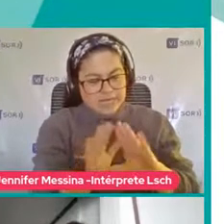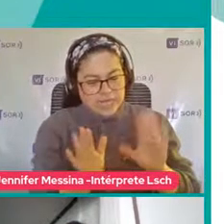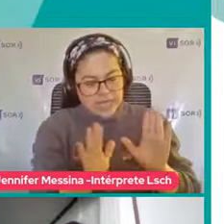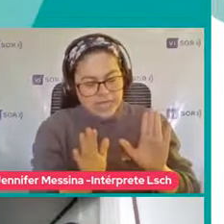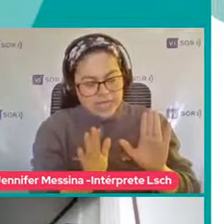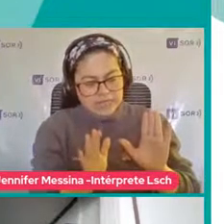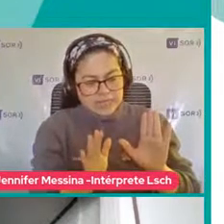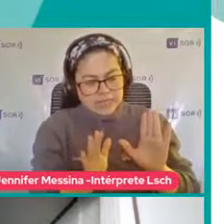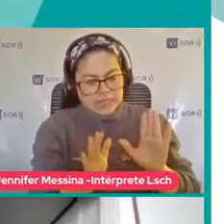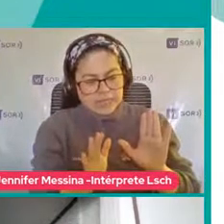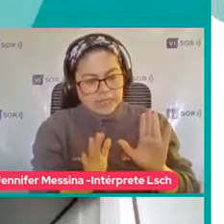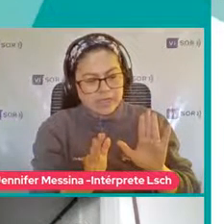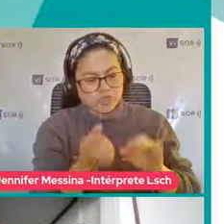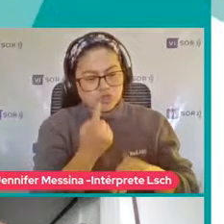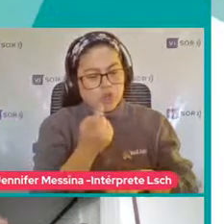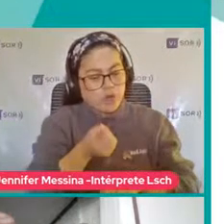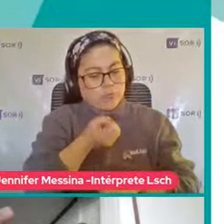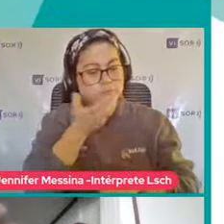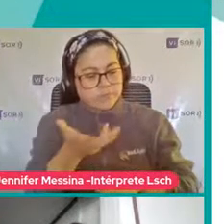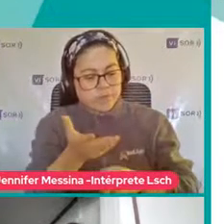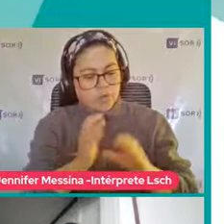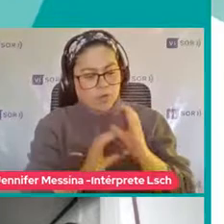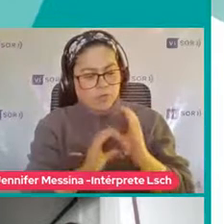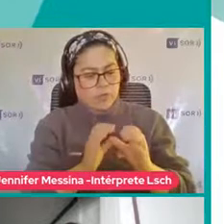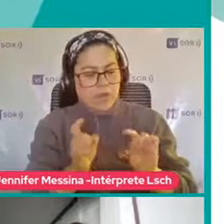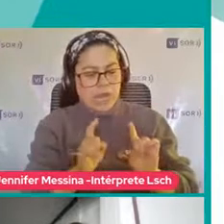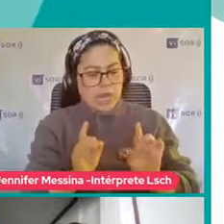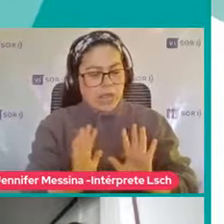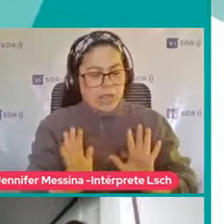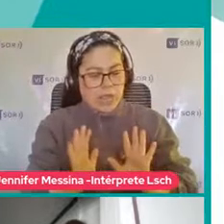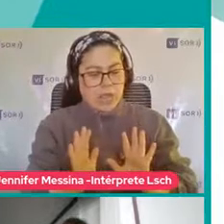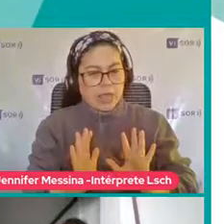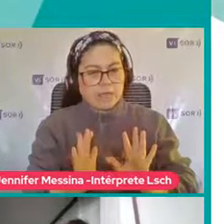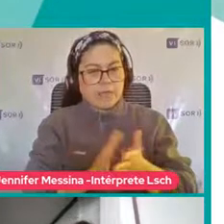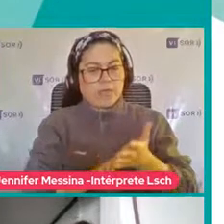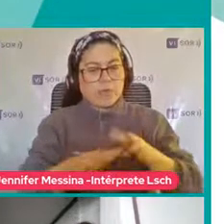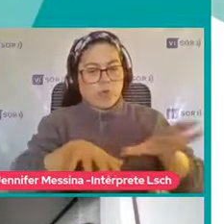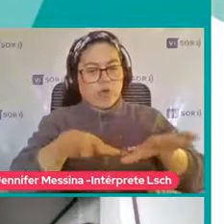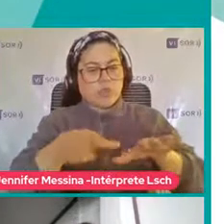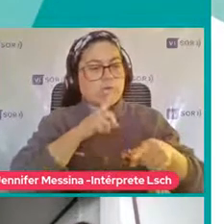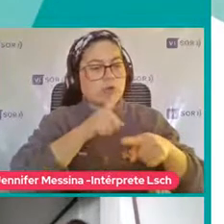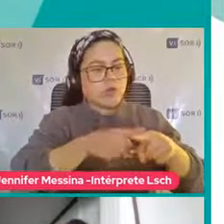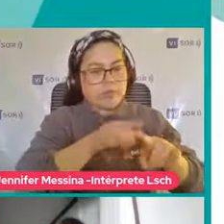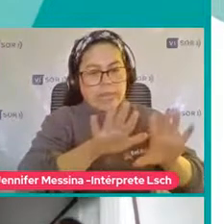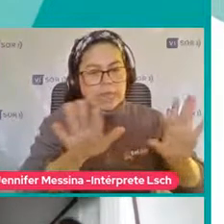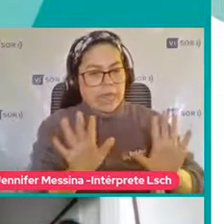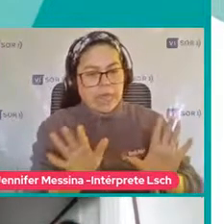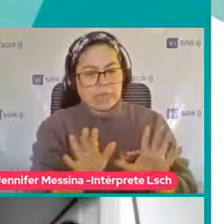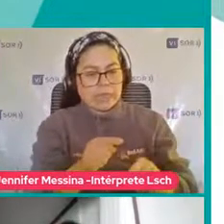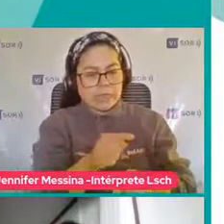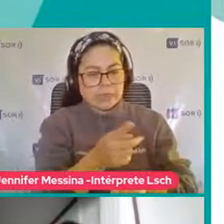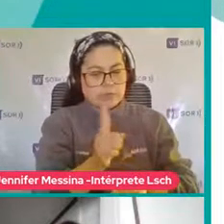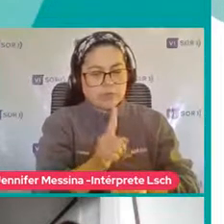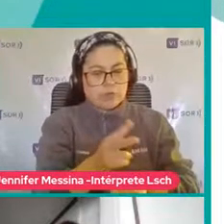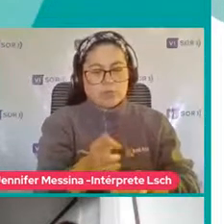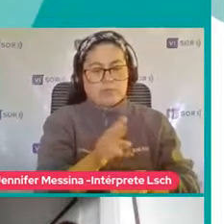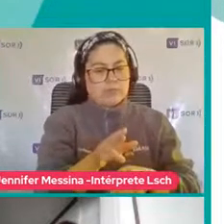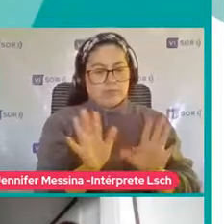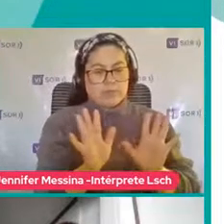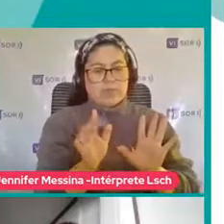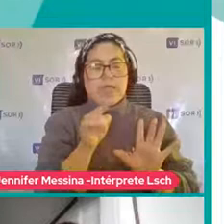una frase Espontánea De comunicarse No le comienza A dar nombre A algunos elementos Y no le reiteran Significado hacia él